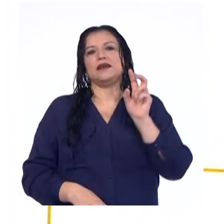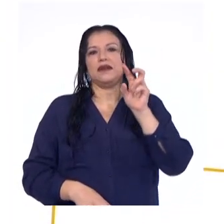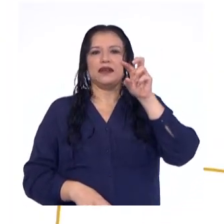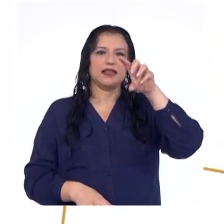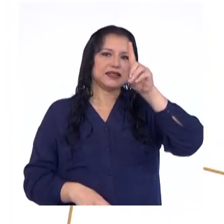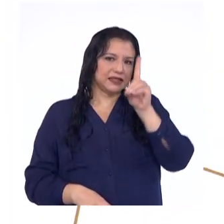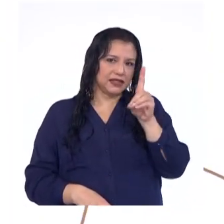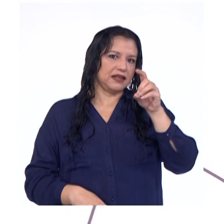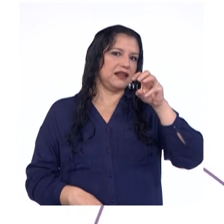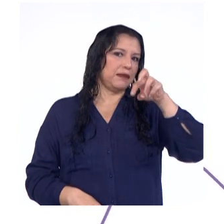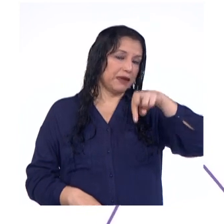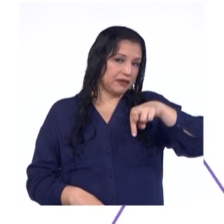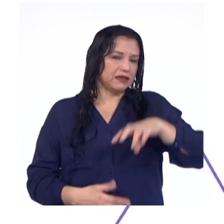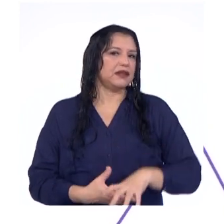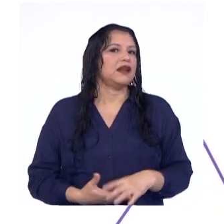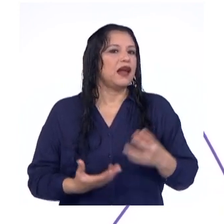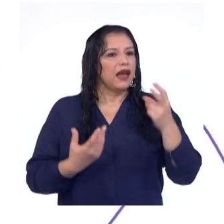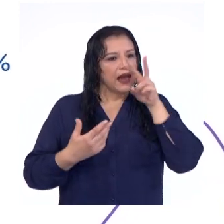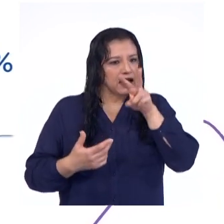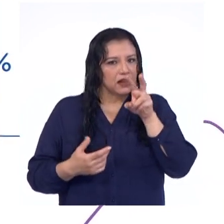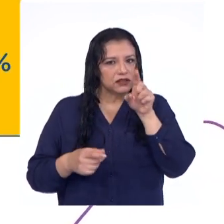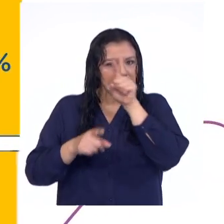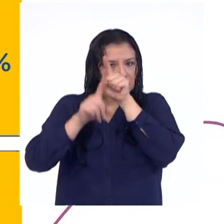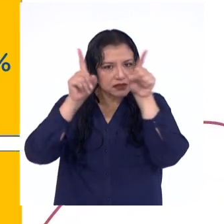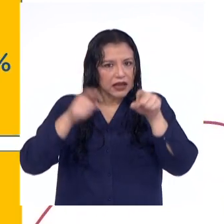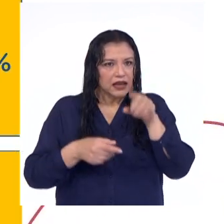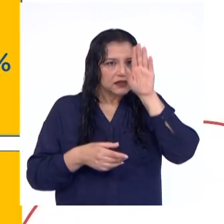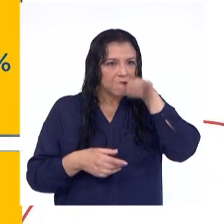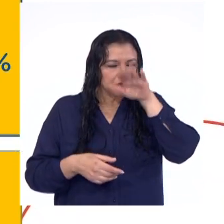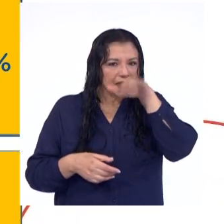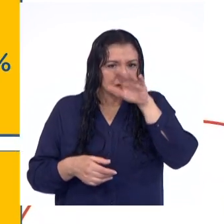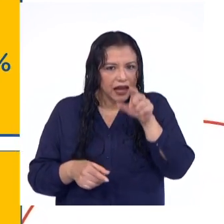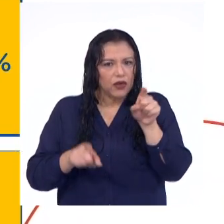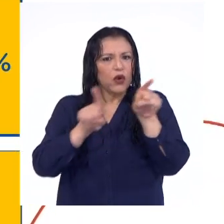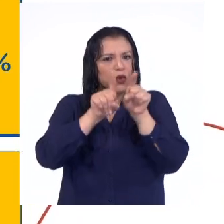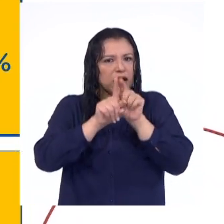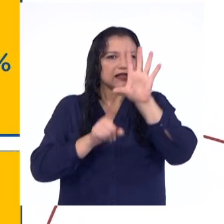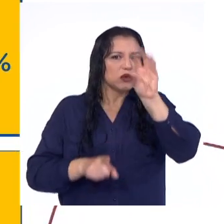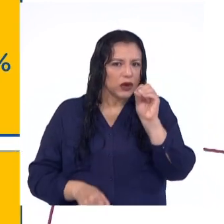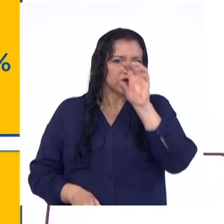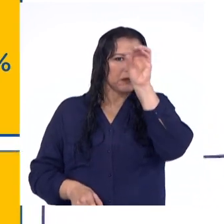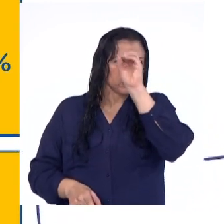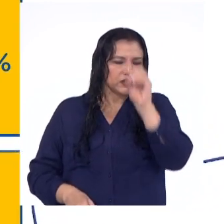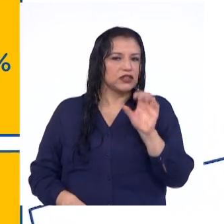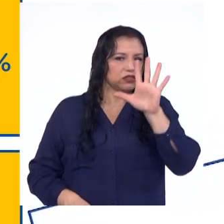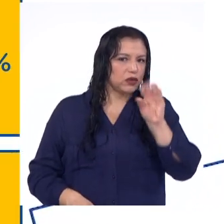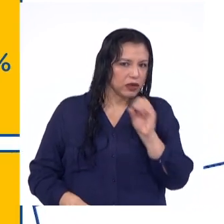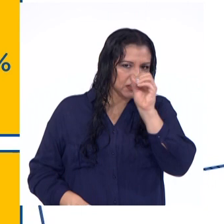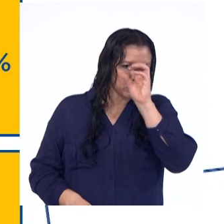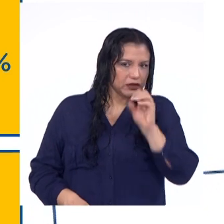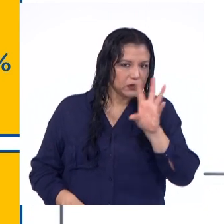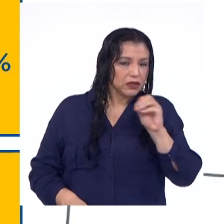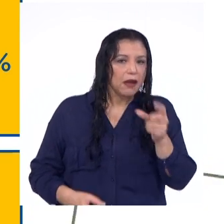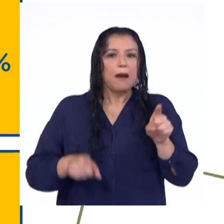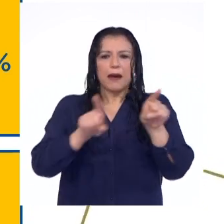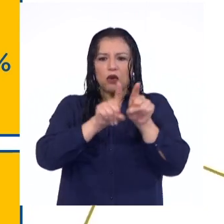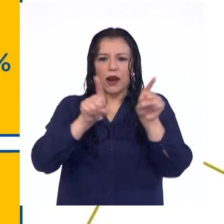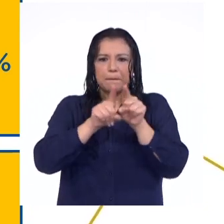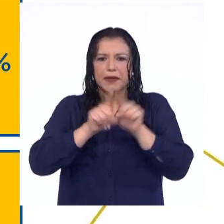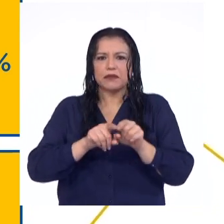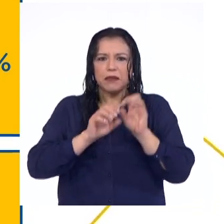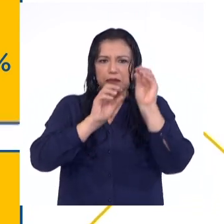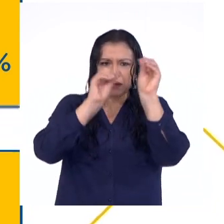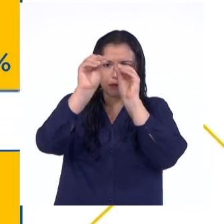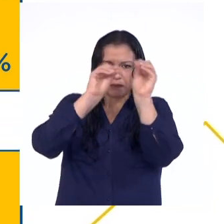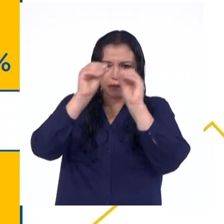En las tres figuras se ha sombreado regiones equivalentes, por lo que podríamos decir que para una misma distribución de datos, los